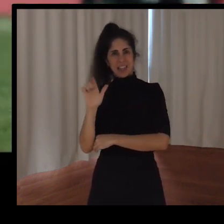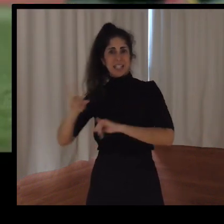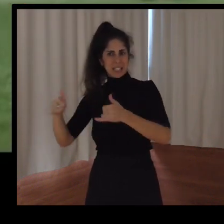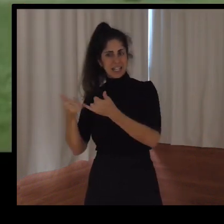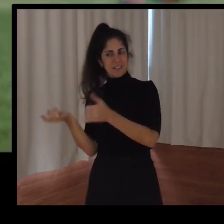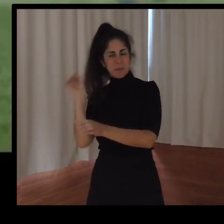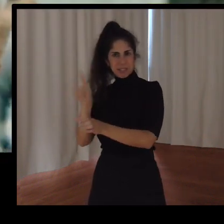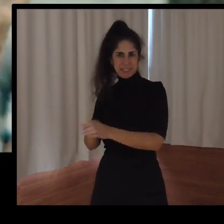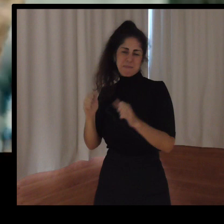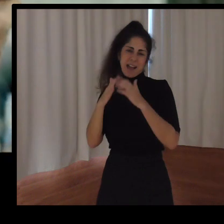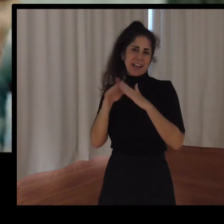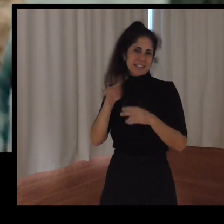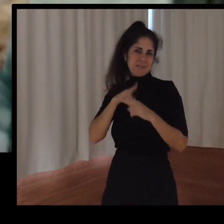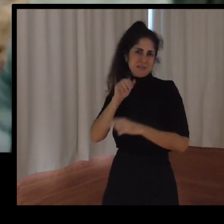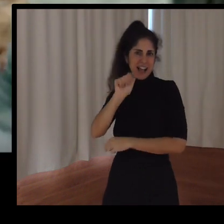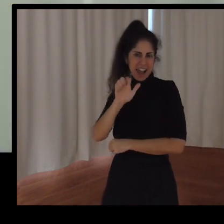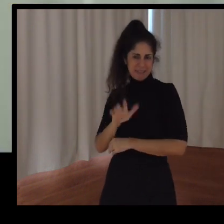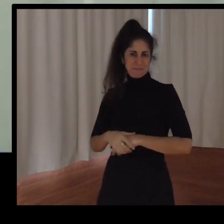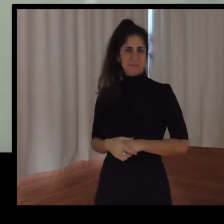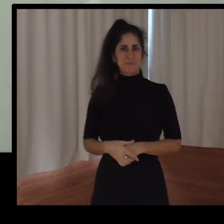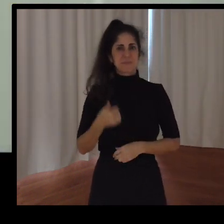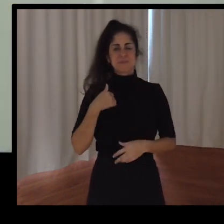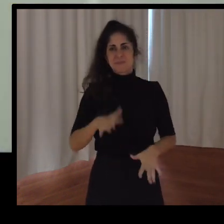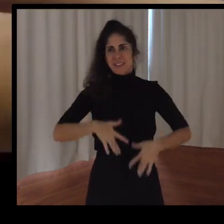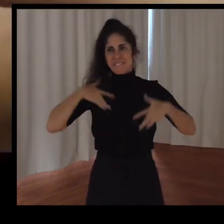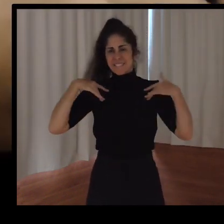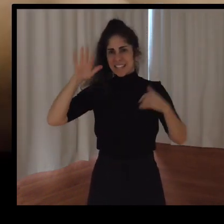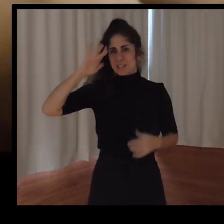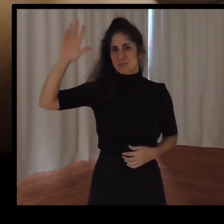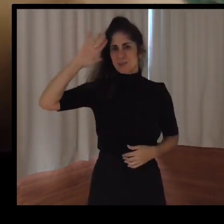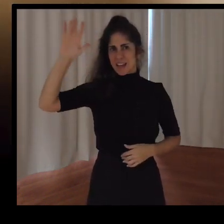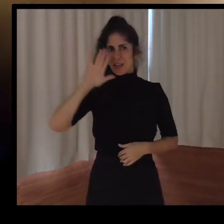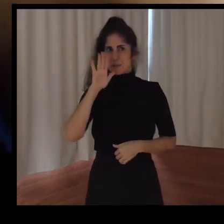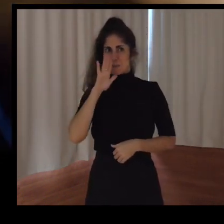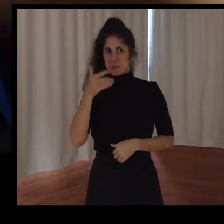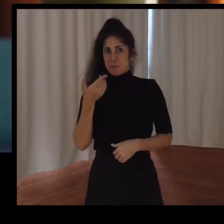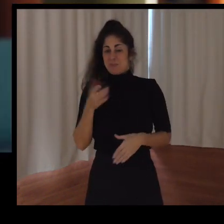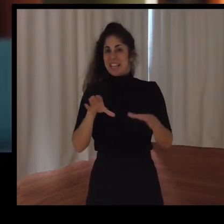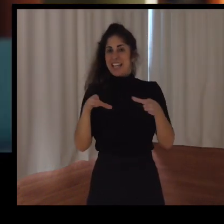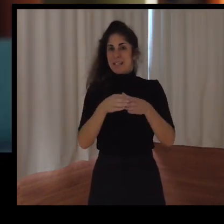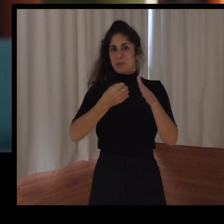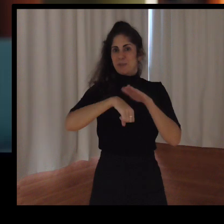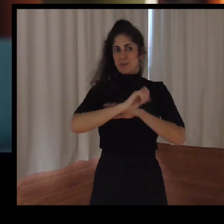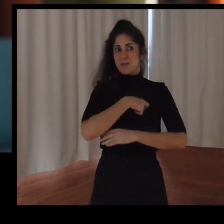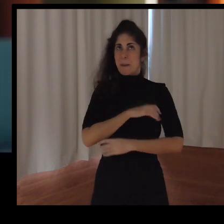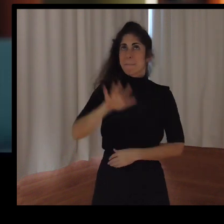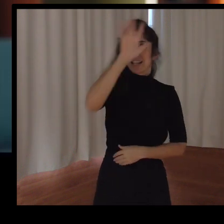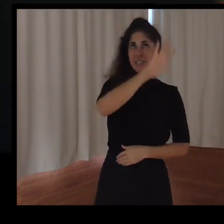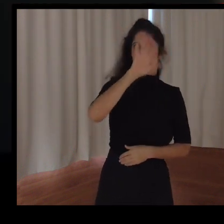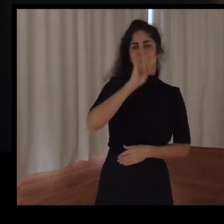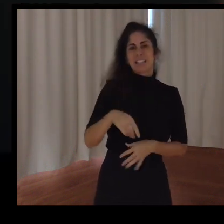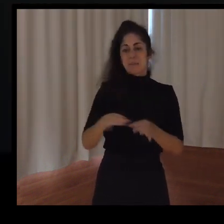Pues la verdad que me siento muy ilusionado de poder jugar con equipos de la Príncola y de las Islas Canarias también.